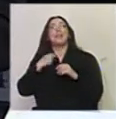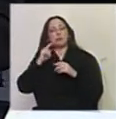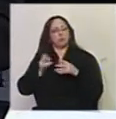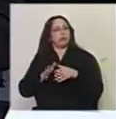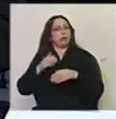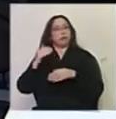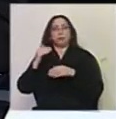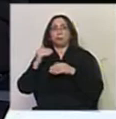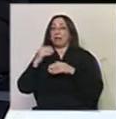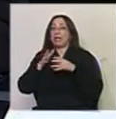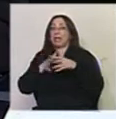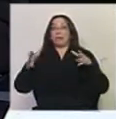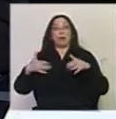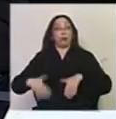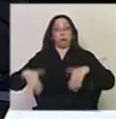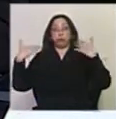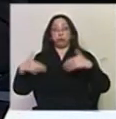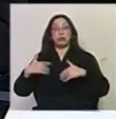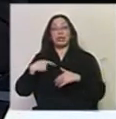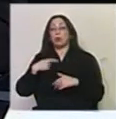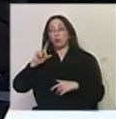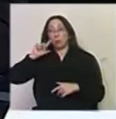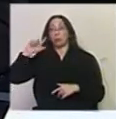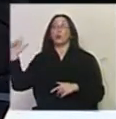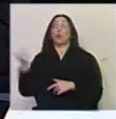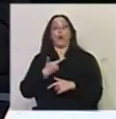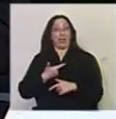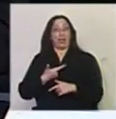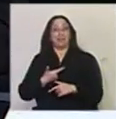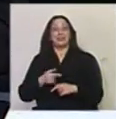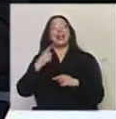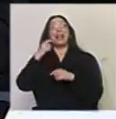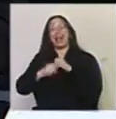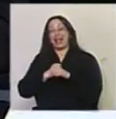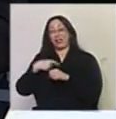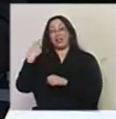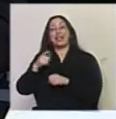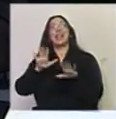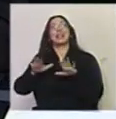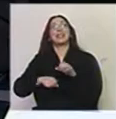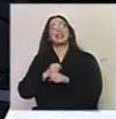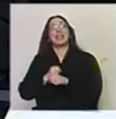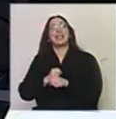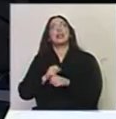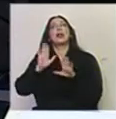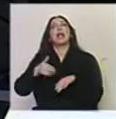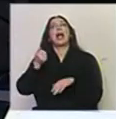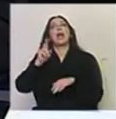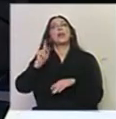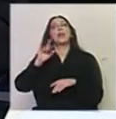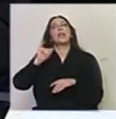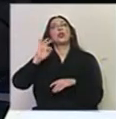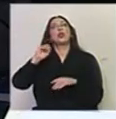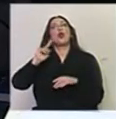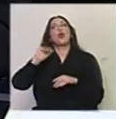algo que para mí es inédito. Primero que, por ejemplo, el año que viene, que se festejan los 10 años del Auditorio Nacional, esa obra que